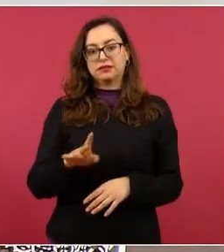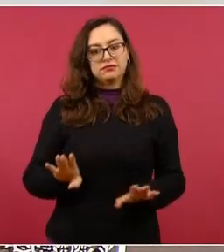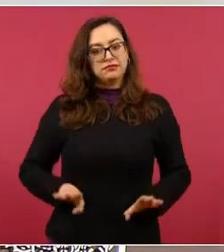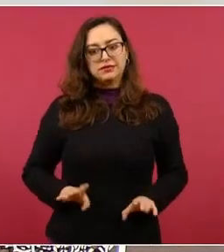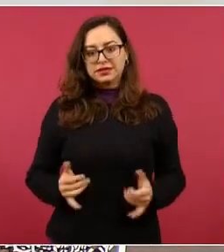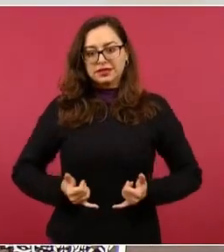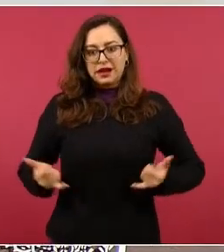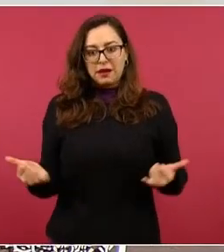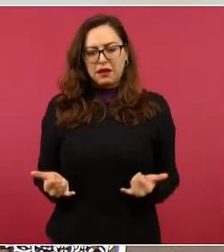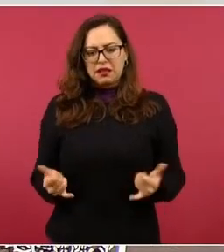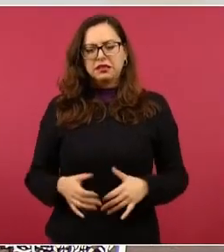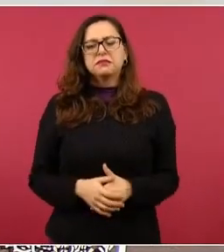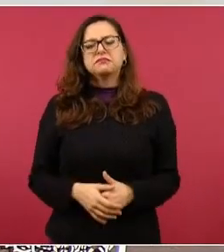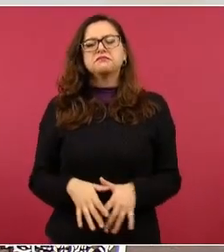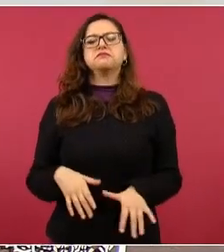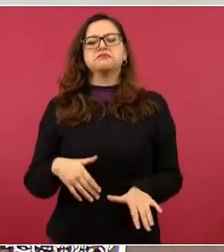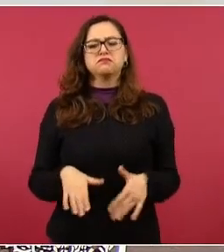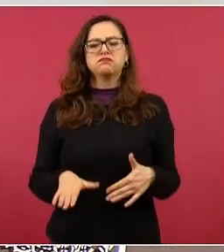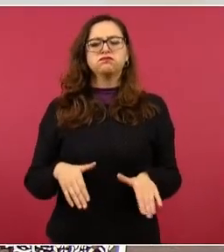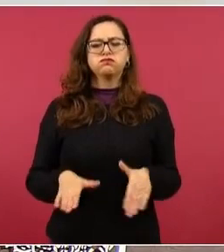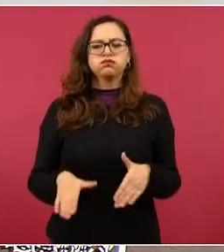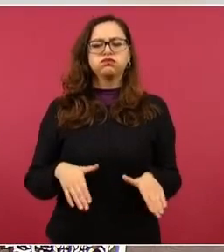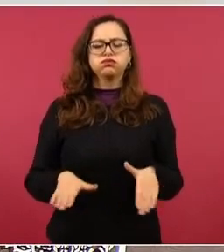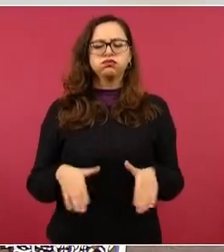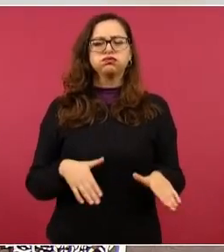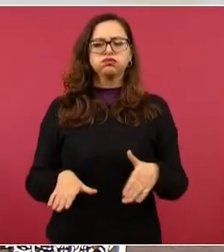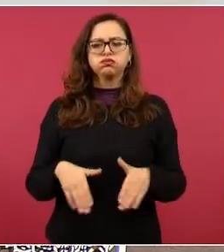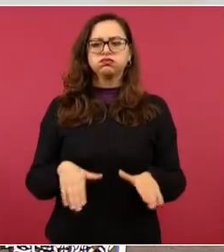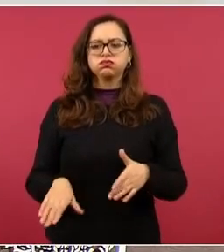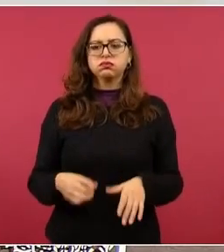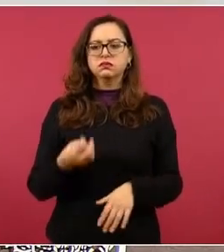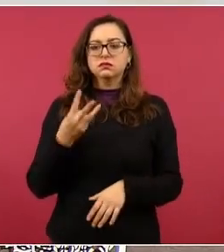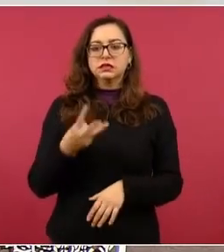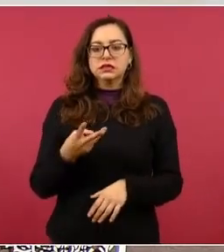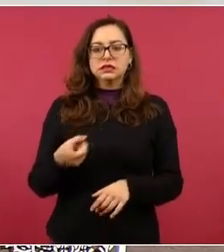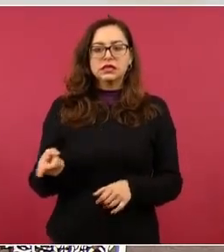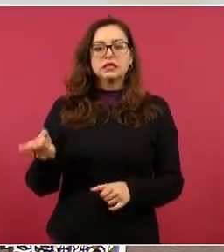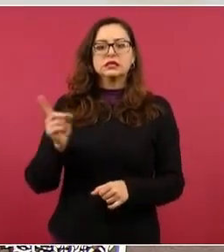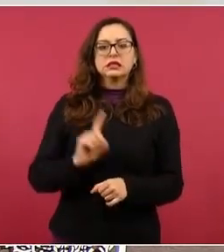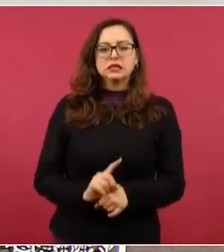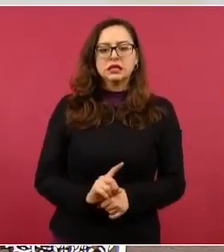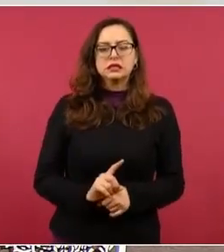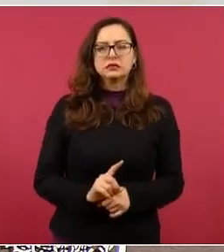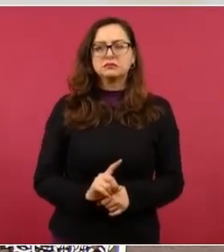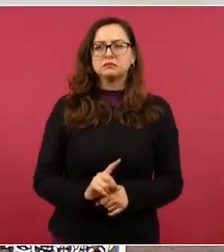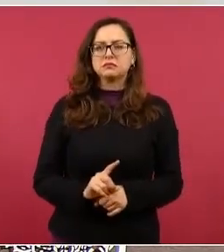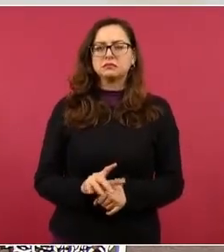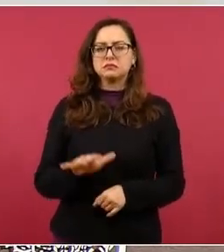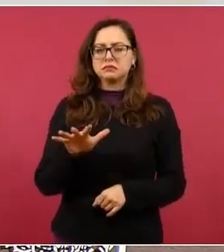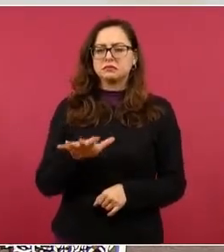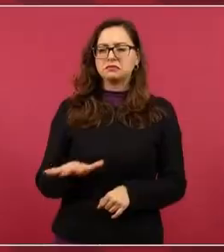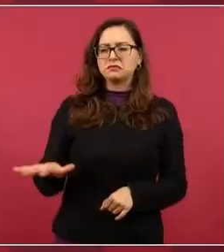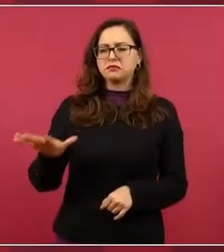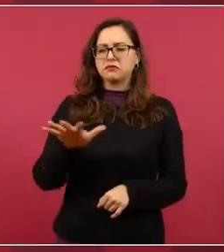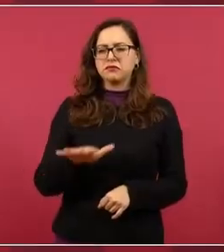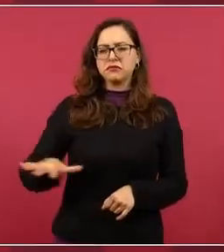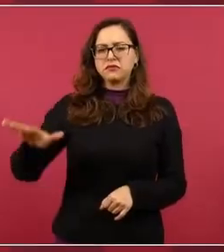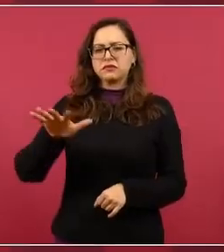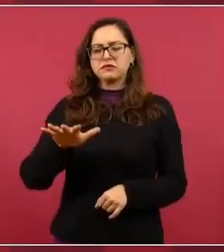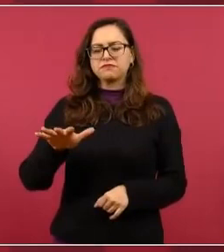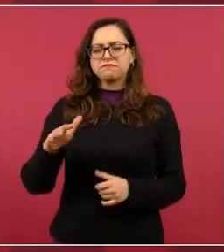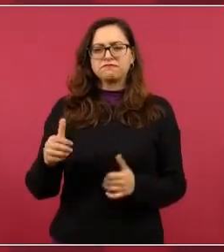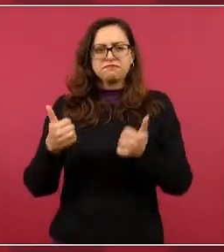Entonces, hay una parada ahí pasando Cárdenas por el Plan